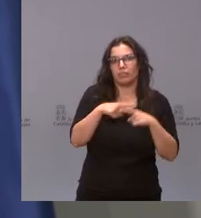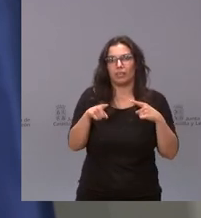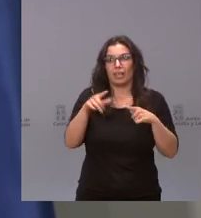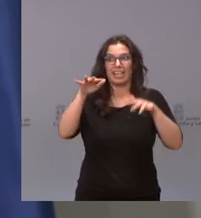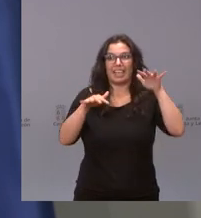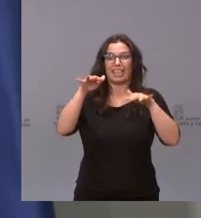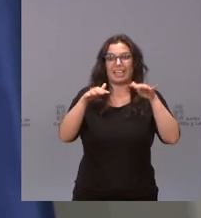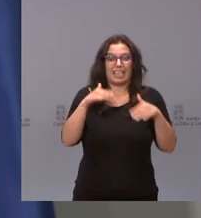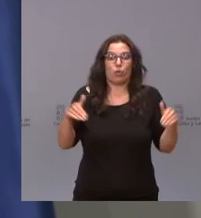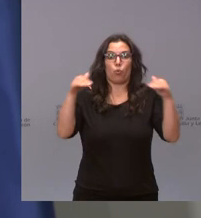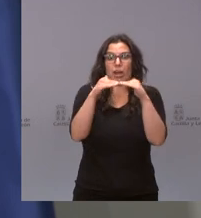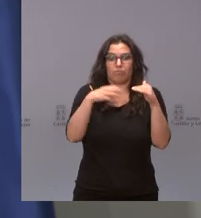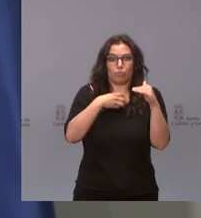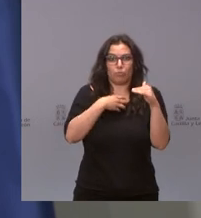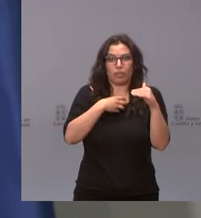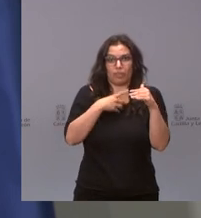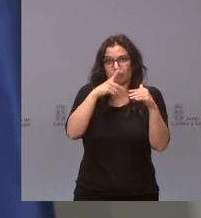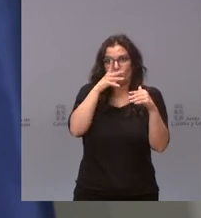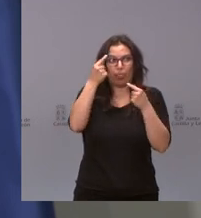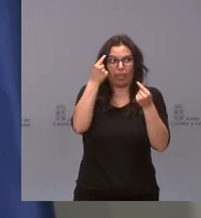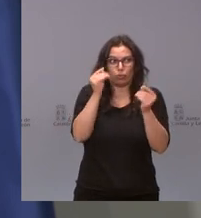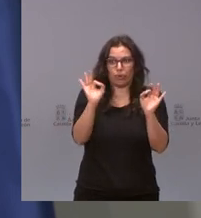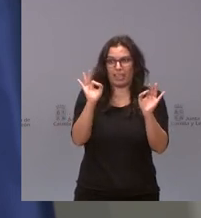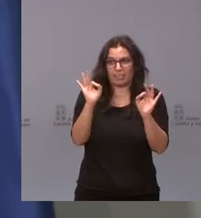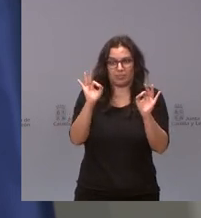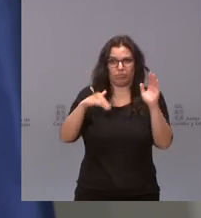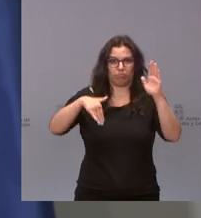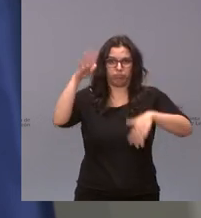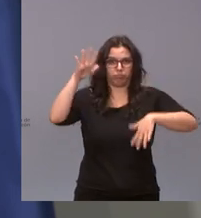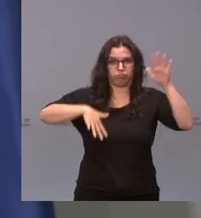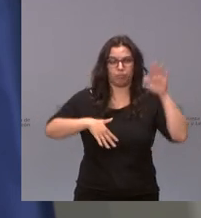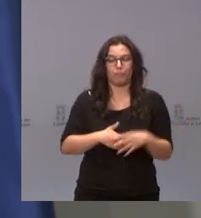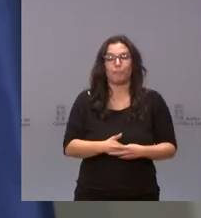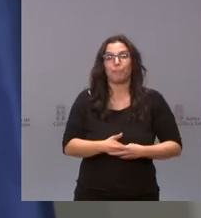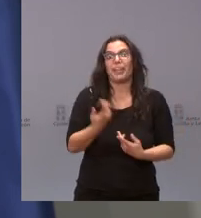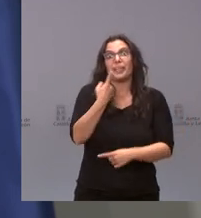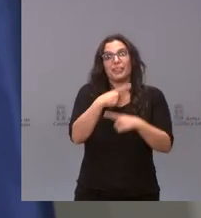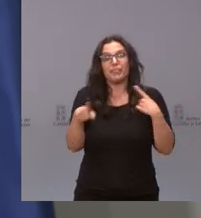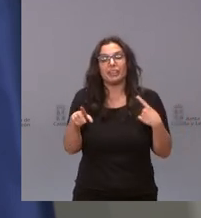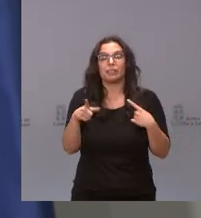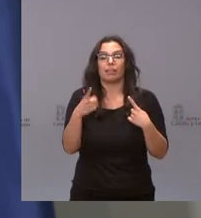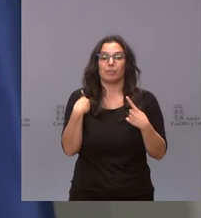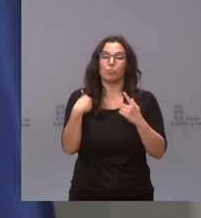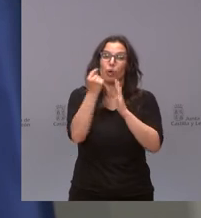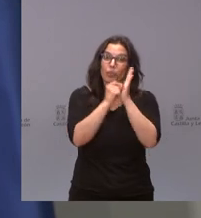puede aunque quisiéramos los números son los que son otra cosa es que todas las condiciones